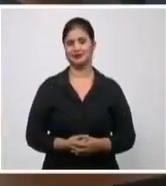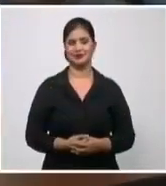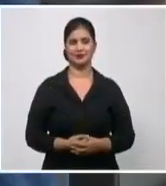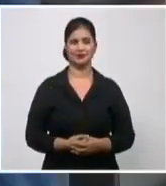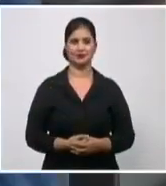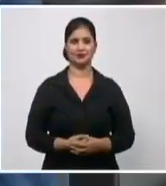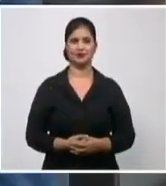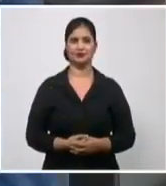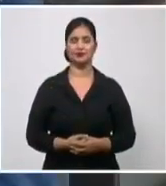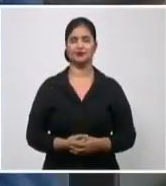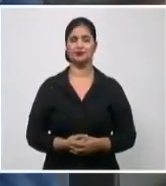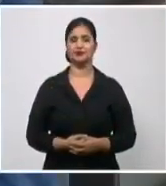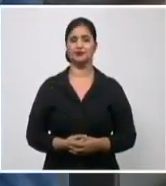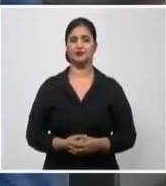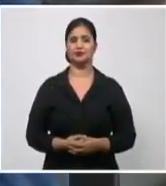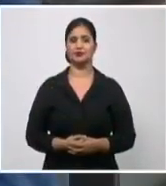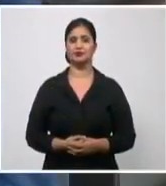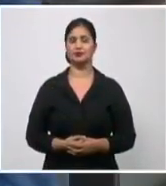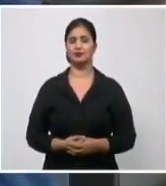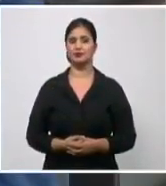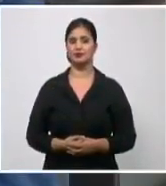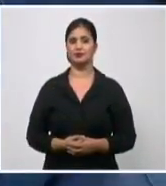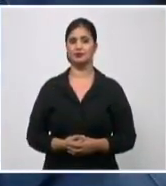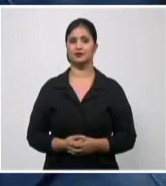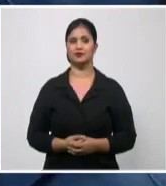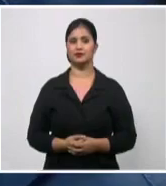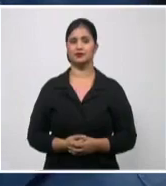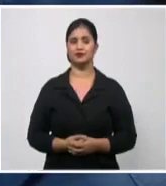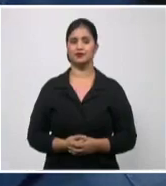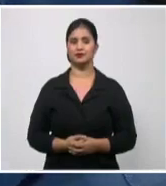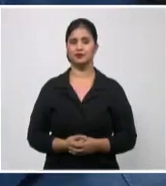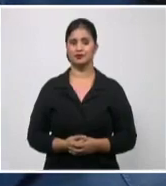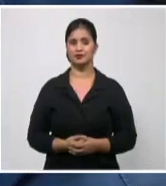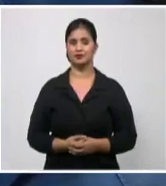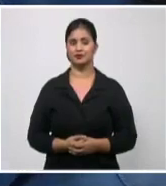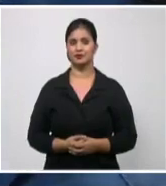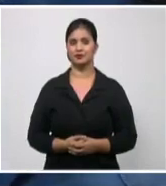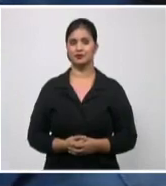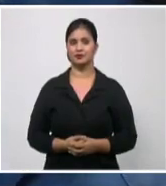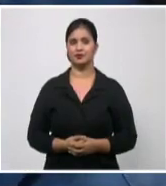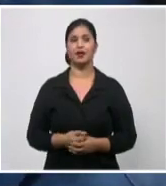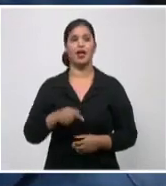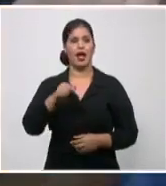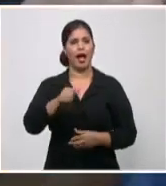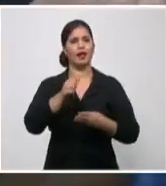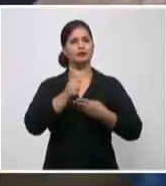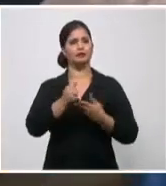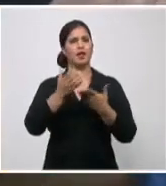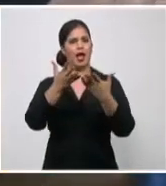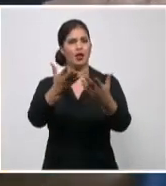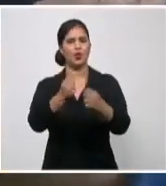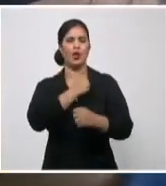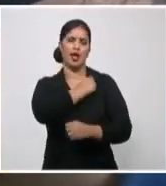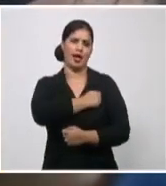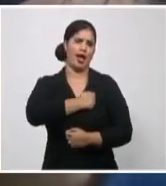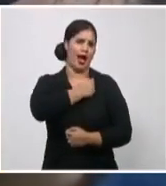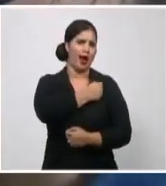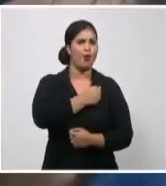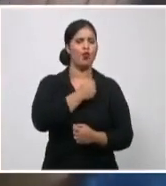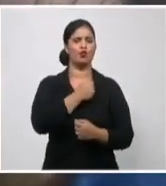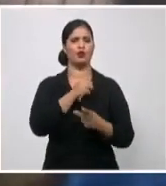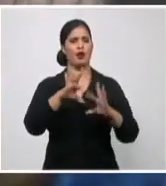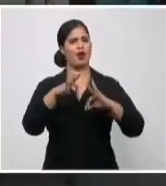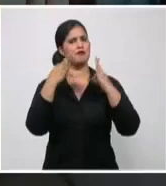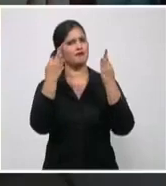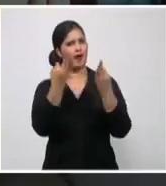Gana dos mil trescientos pesos. La dedicación de los maestros y el infinito amor de su familia hacen